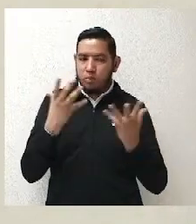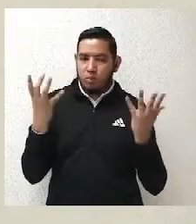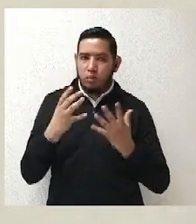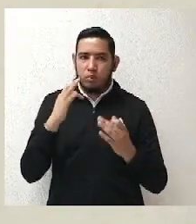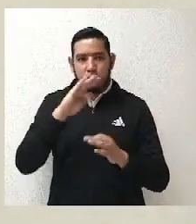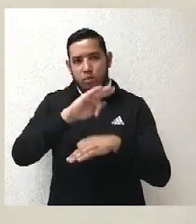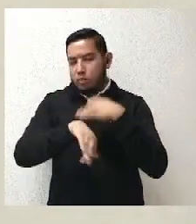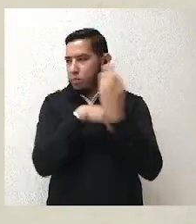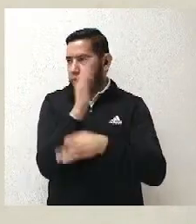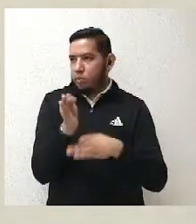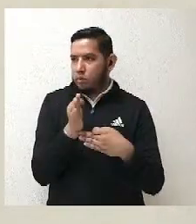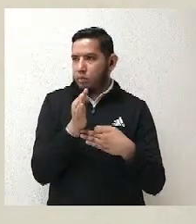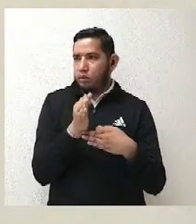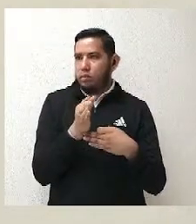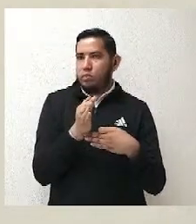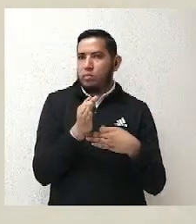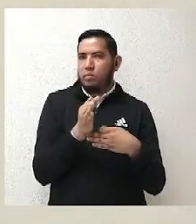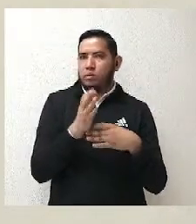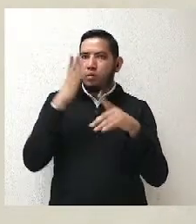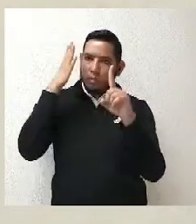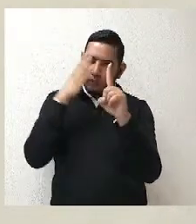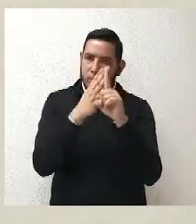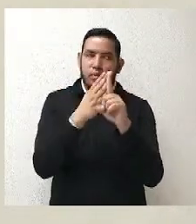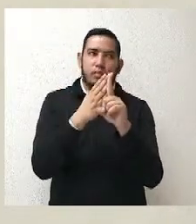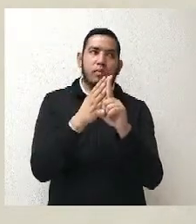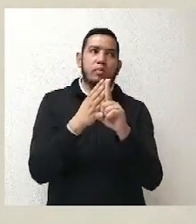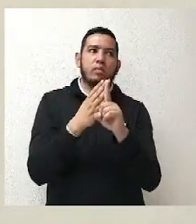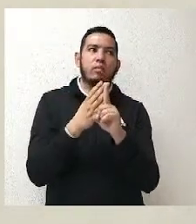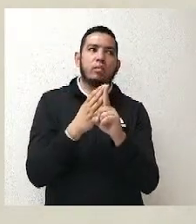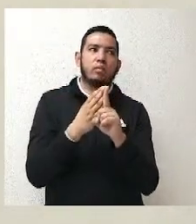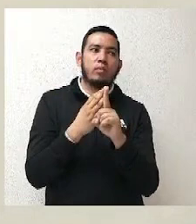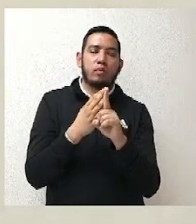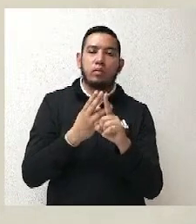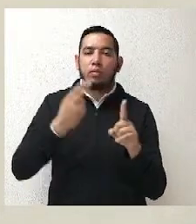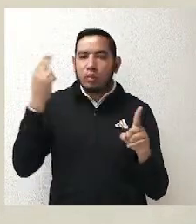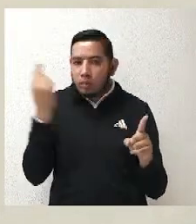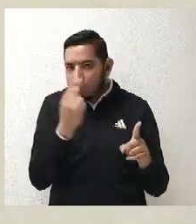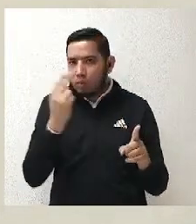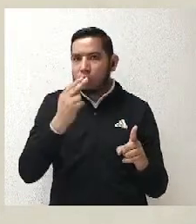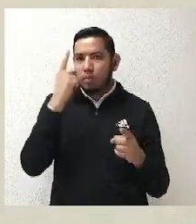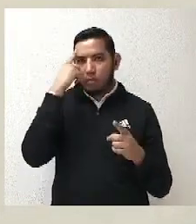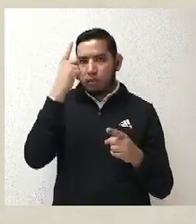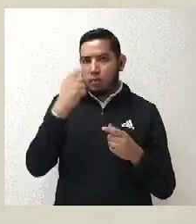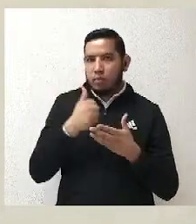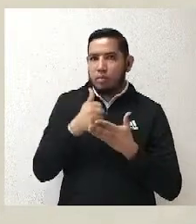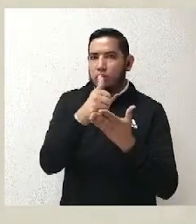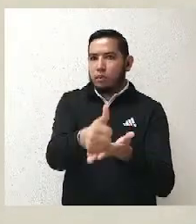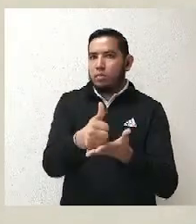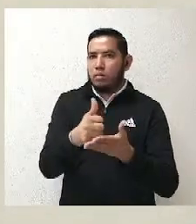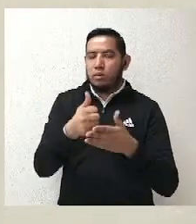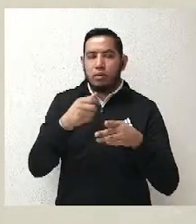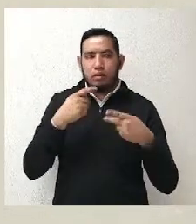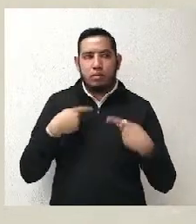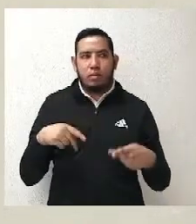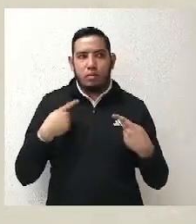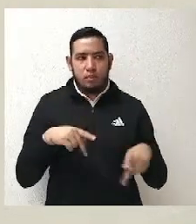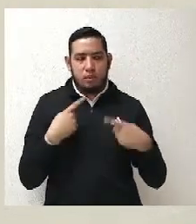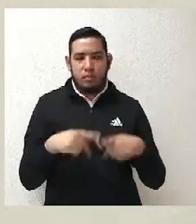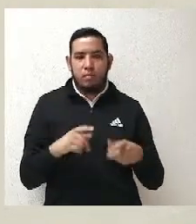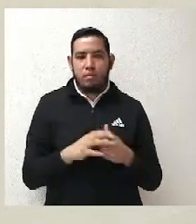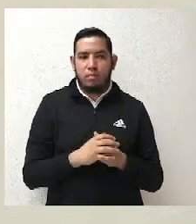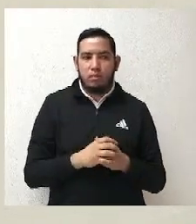que tengan necesidad de aclarar respecto de las demandas. A mí me parecen